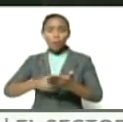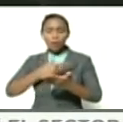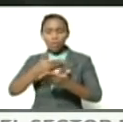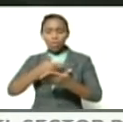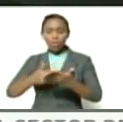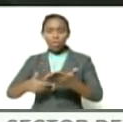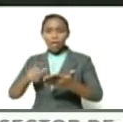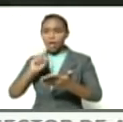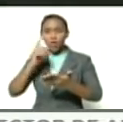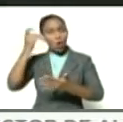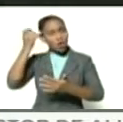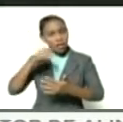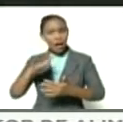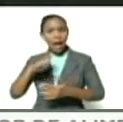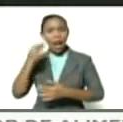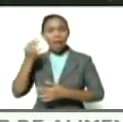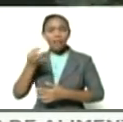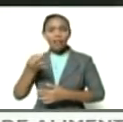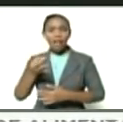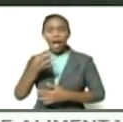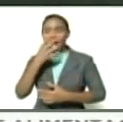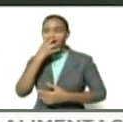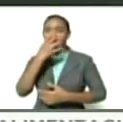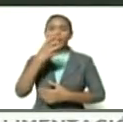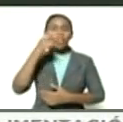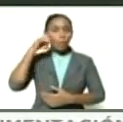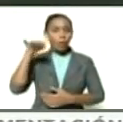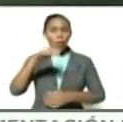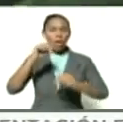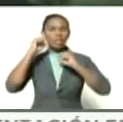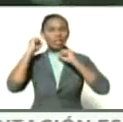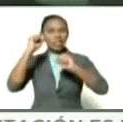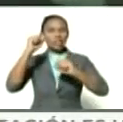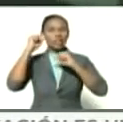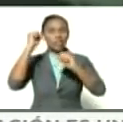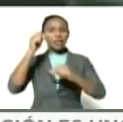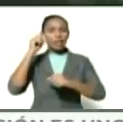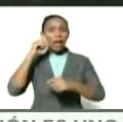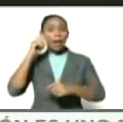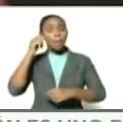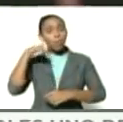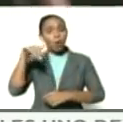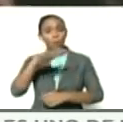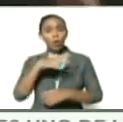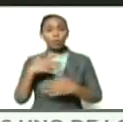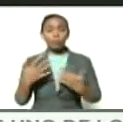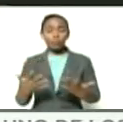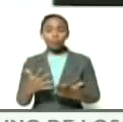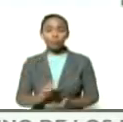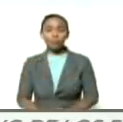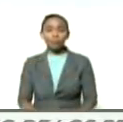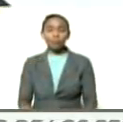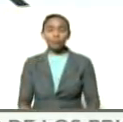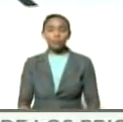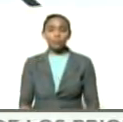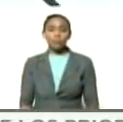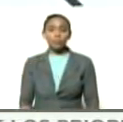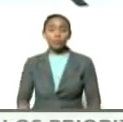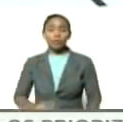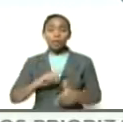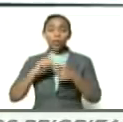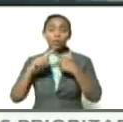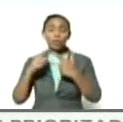y no cree en la verdad del pueblo en el grito del pueblo en la protesta y en la crítica del pueblo ¿ah? entonces tenemos que